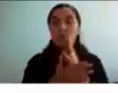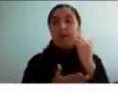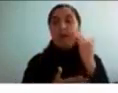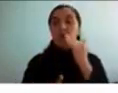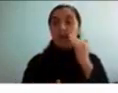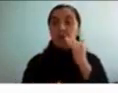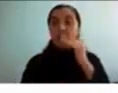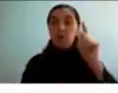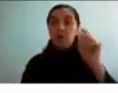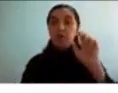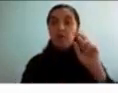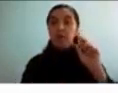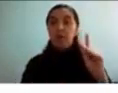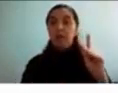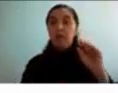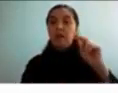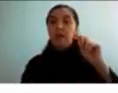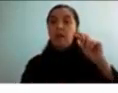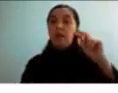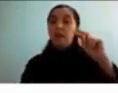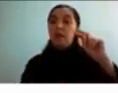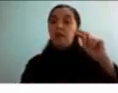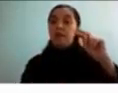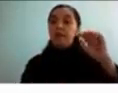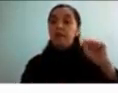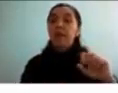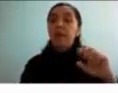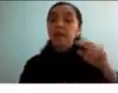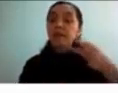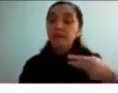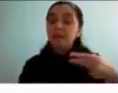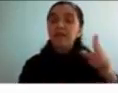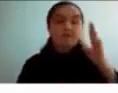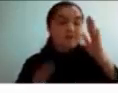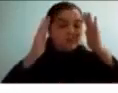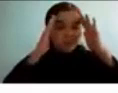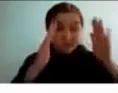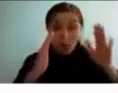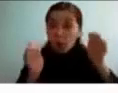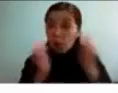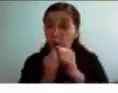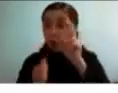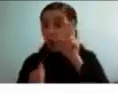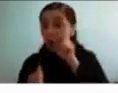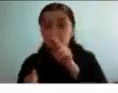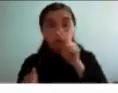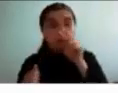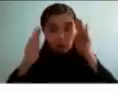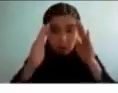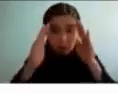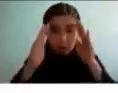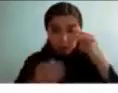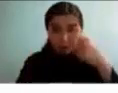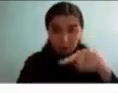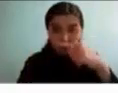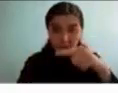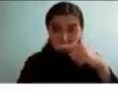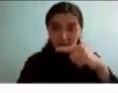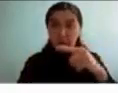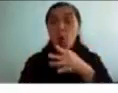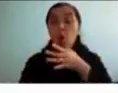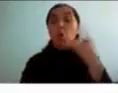que no tienen TDAH no orienten el trabajo académico hacia la evitación de consecuencias negativas o únicamente hacia la obtención de